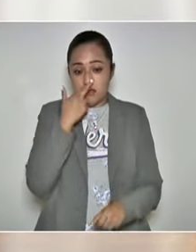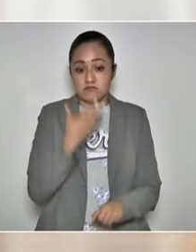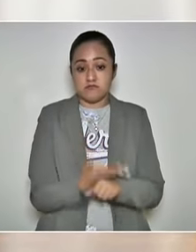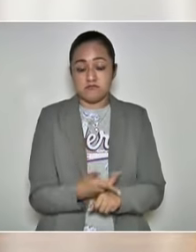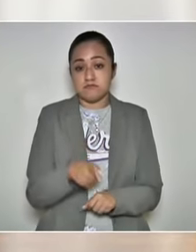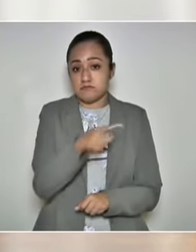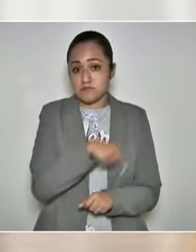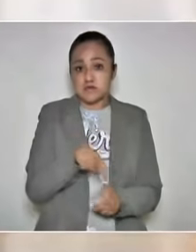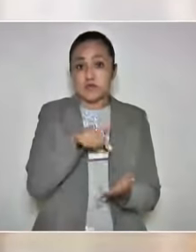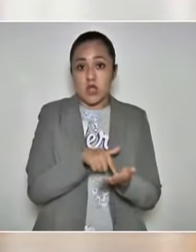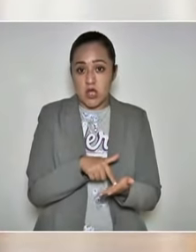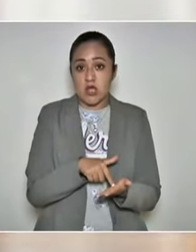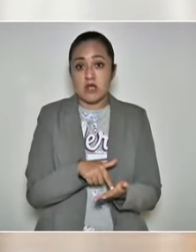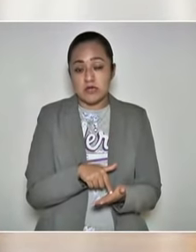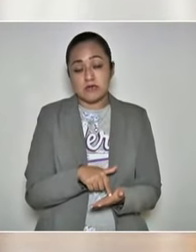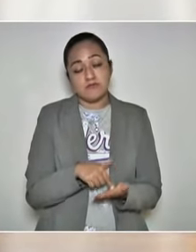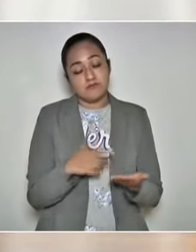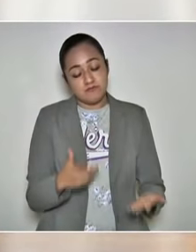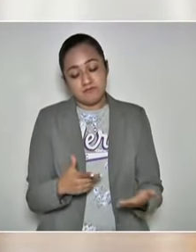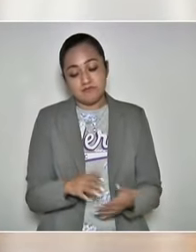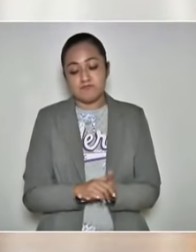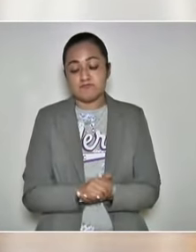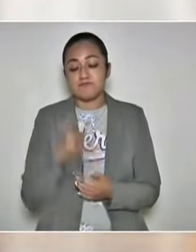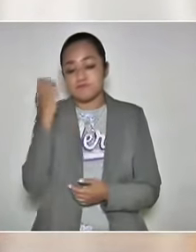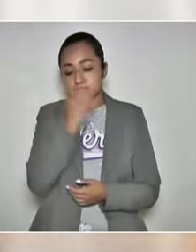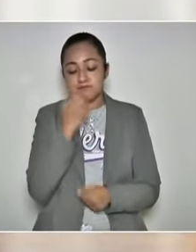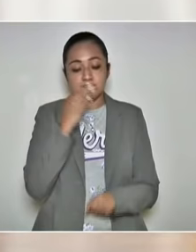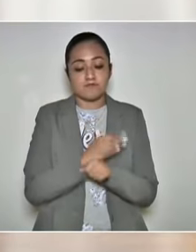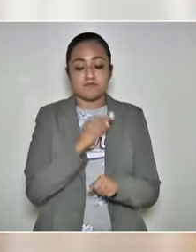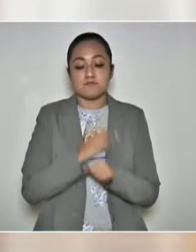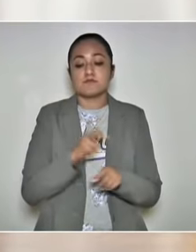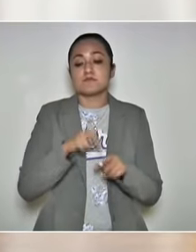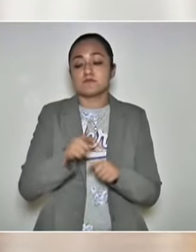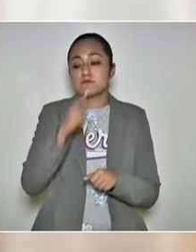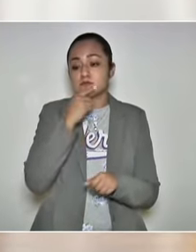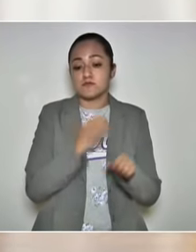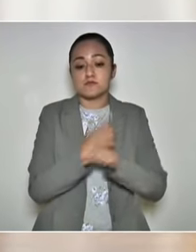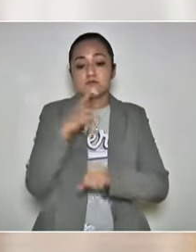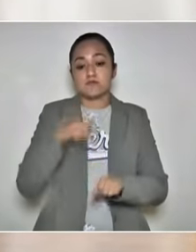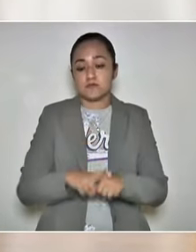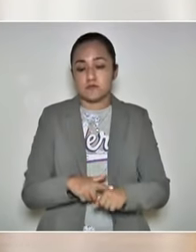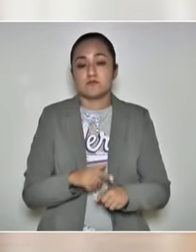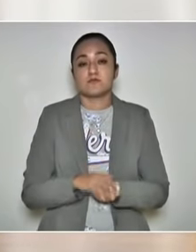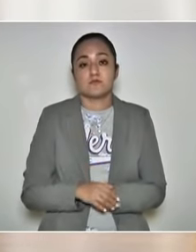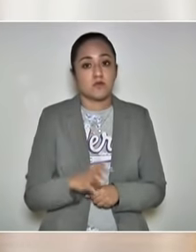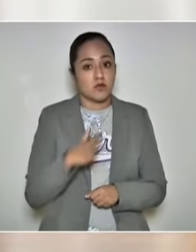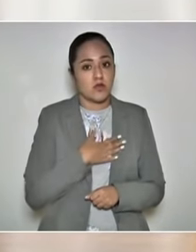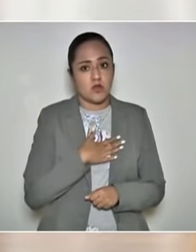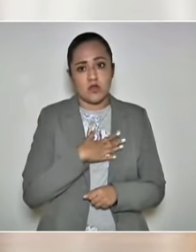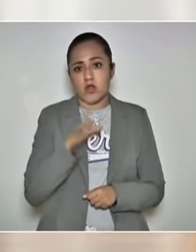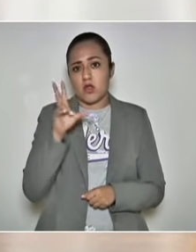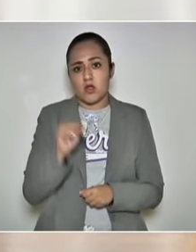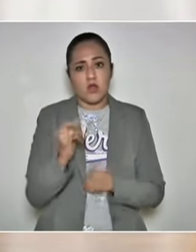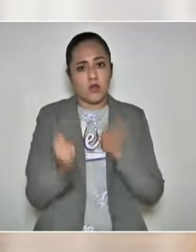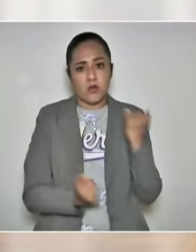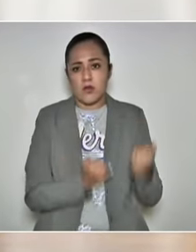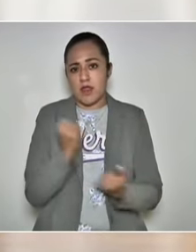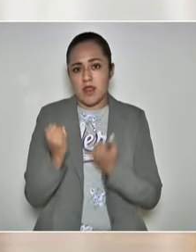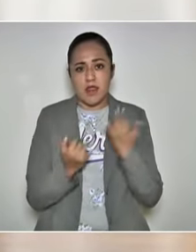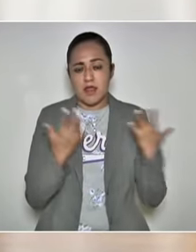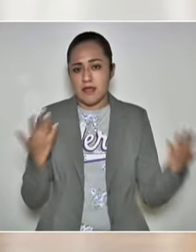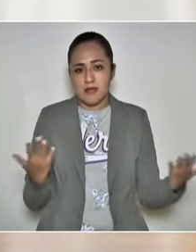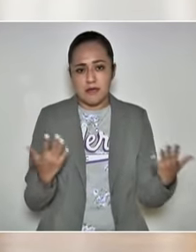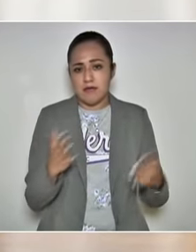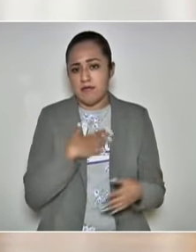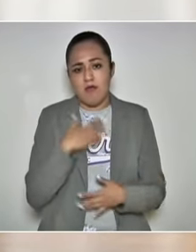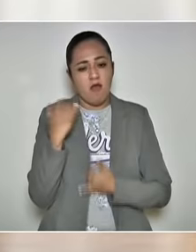de esas bases de operaciones, pues evalúe yo su presencia en la Policía Estatal, porque yo no voy a jugar. No